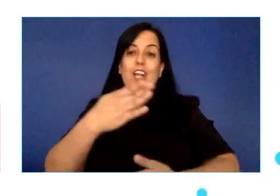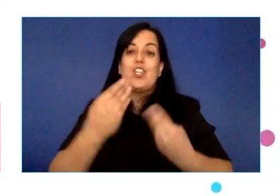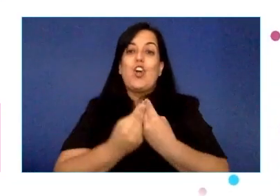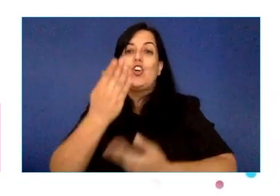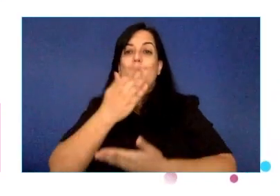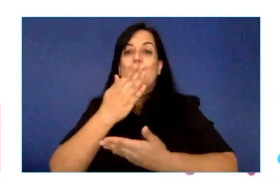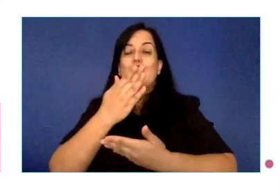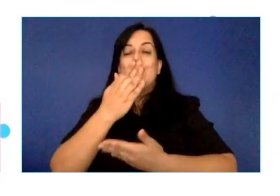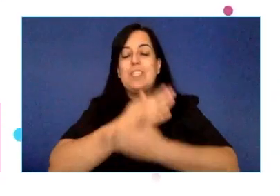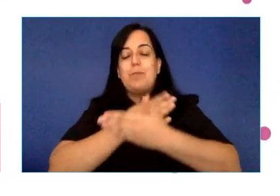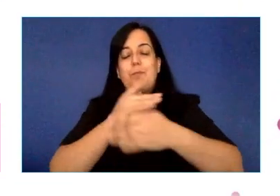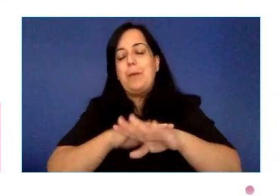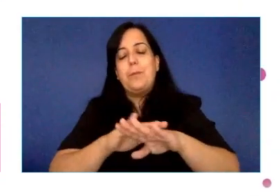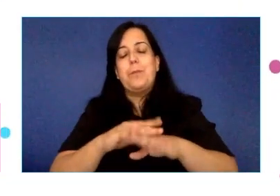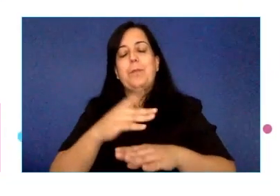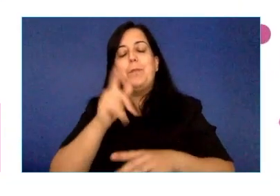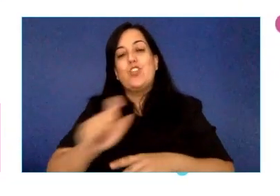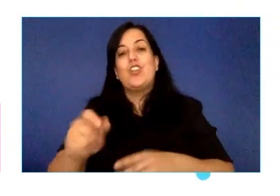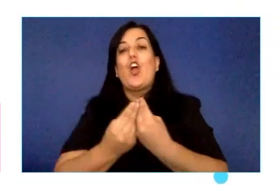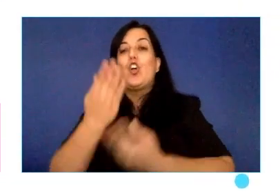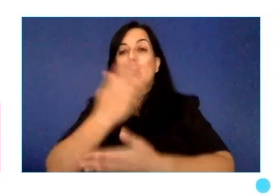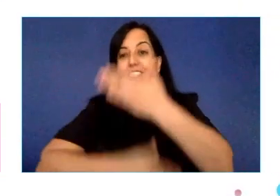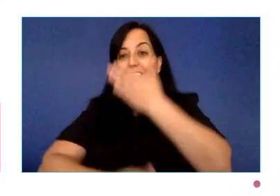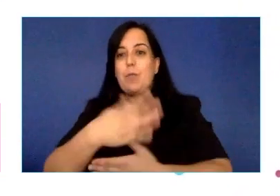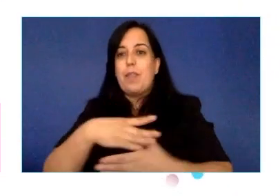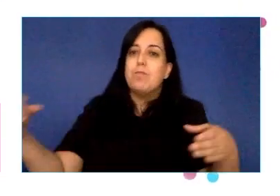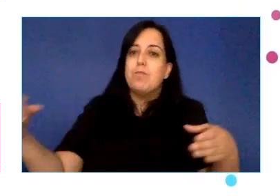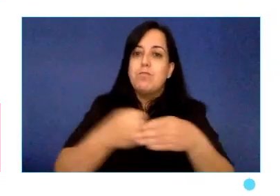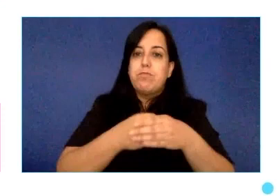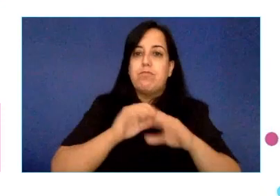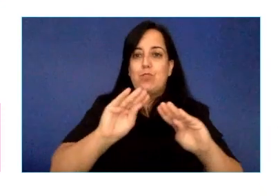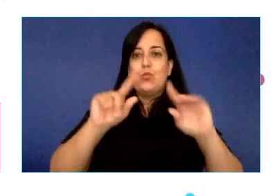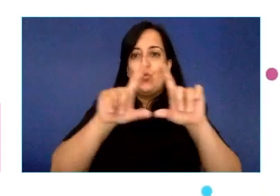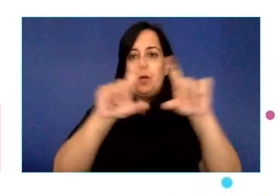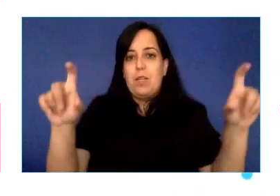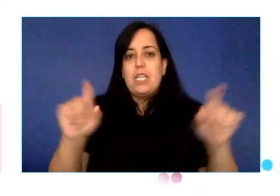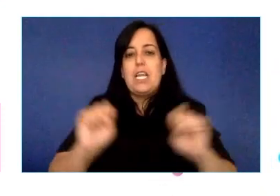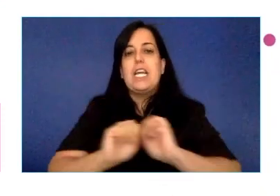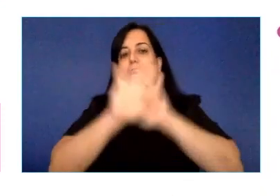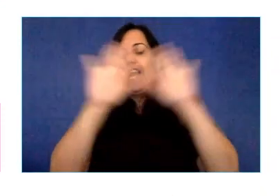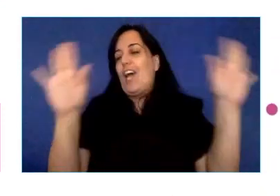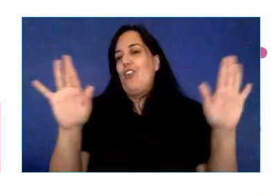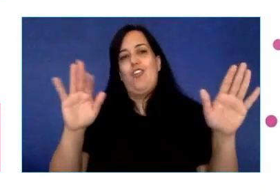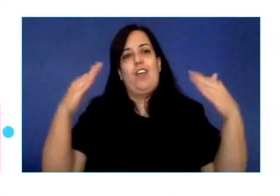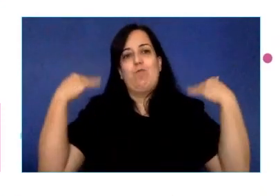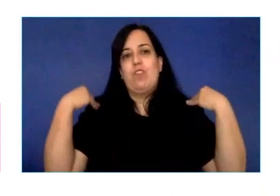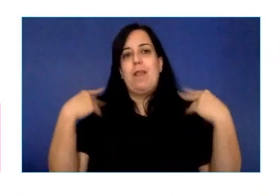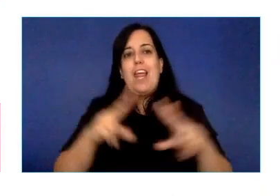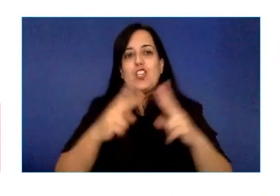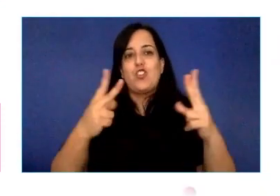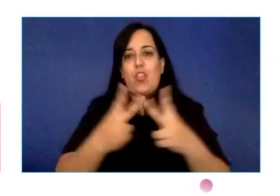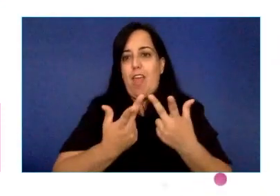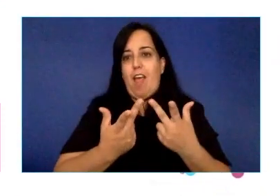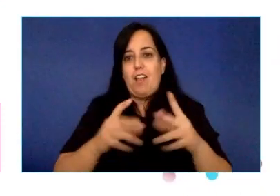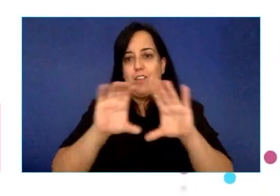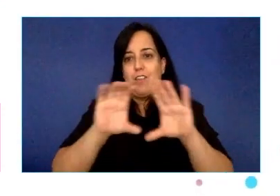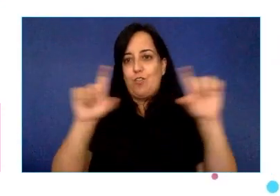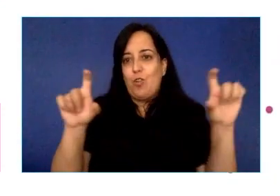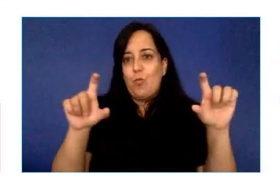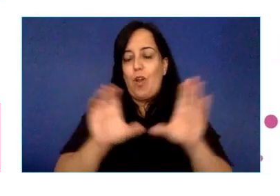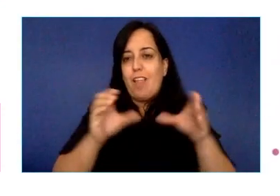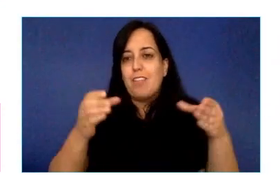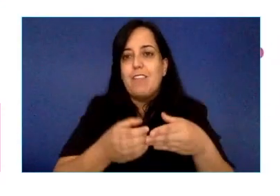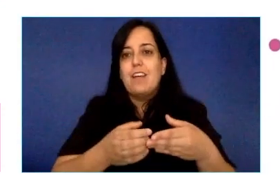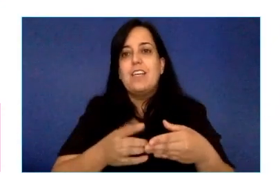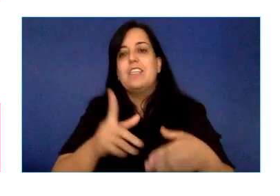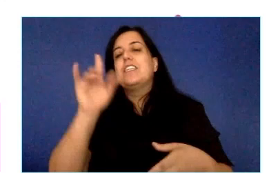por supuesto en el ámbito de la responsabilidad social corporativa hacer una cara muy humana el aportar el talento de estas personas